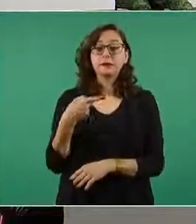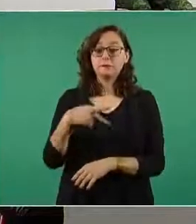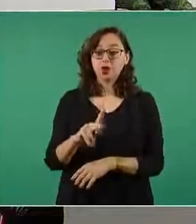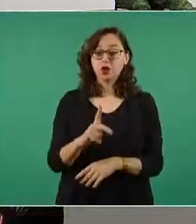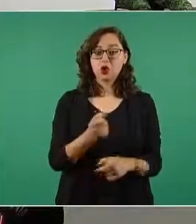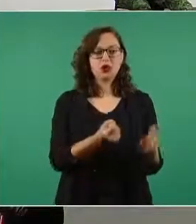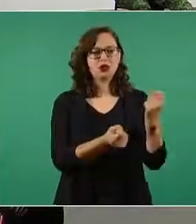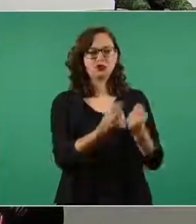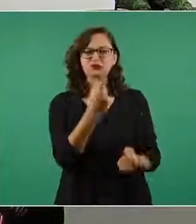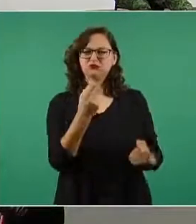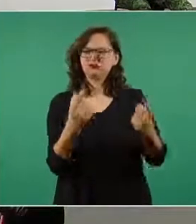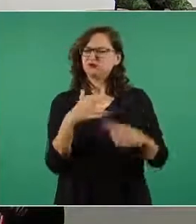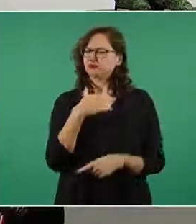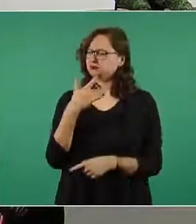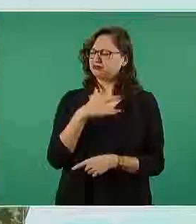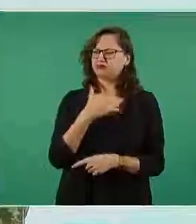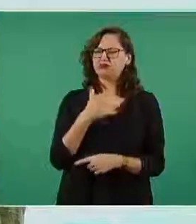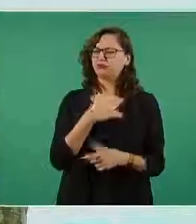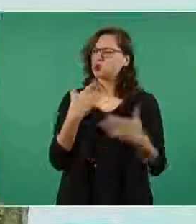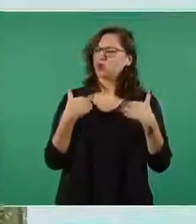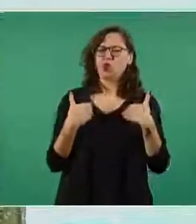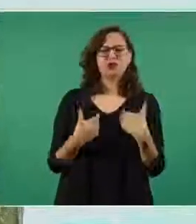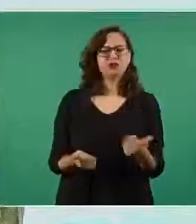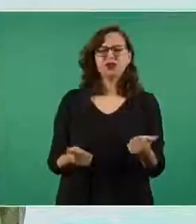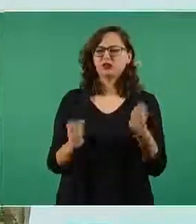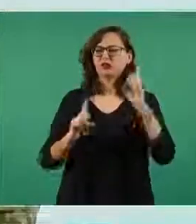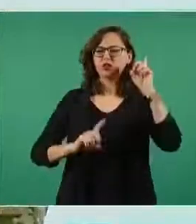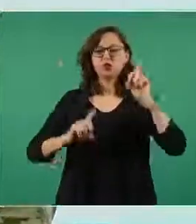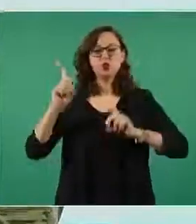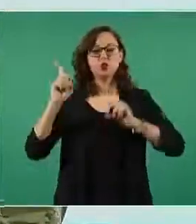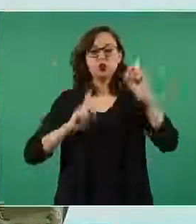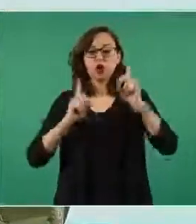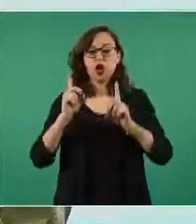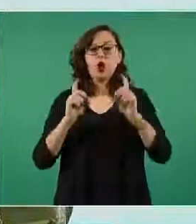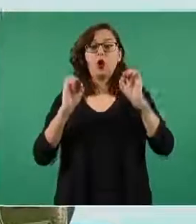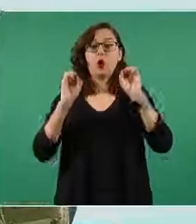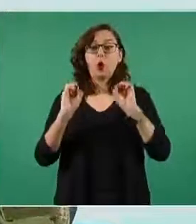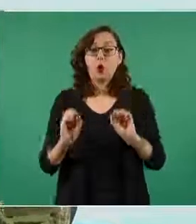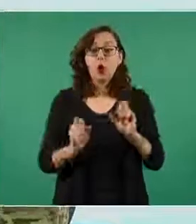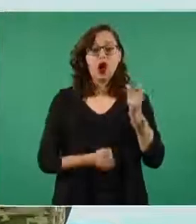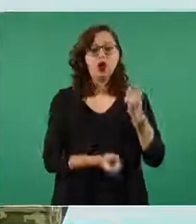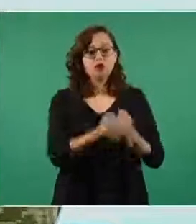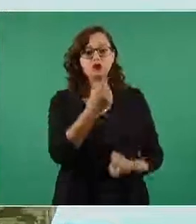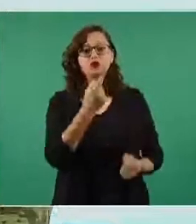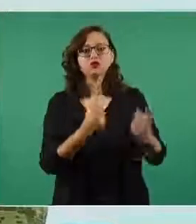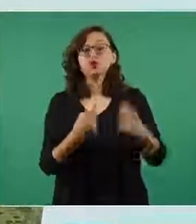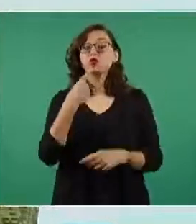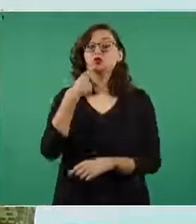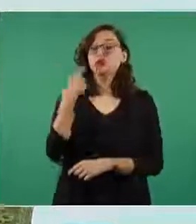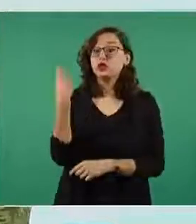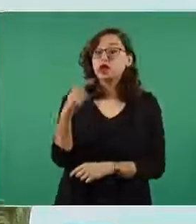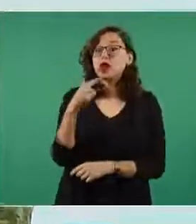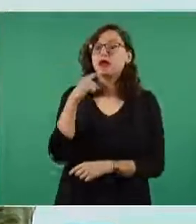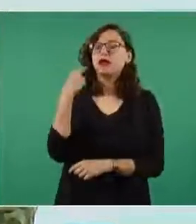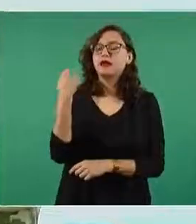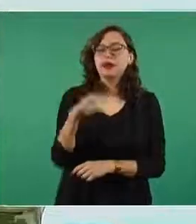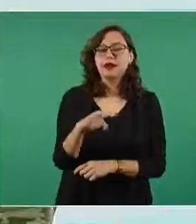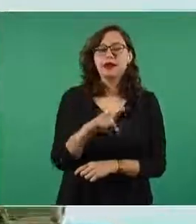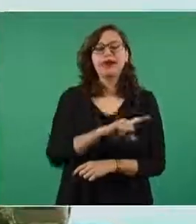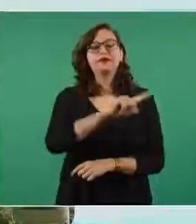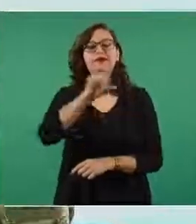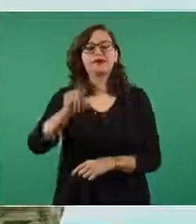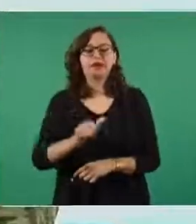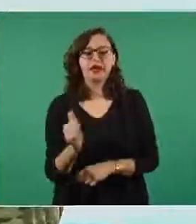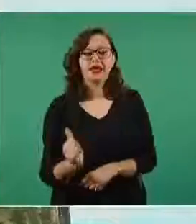quienes no lo asimilan o no lo comprenden bien o bien hay quienes expresan quejas que son tergiversadas con fines